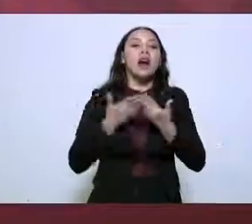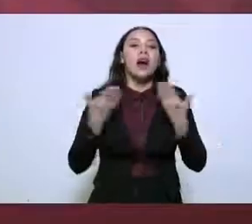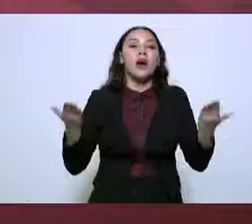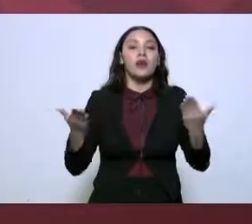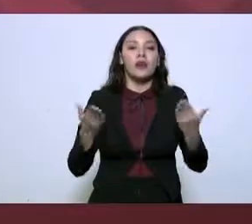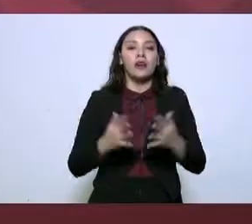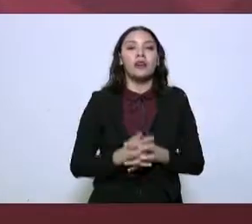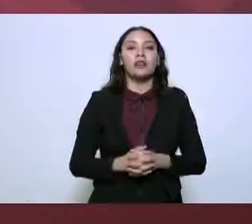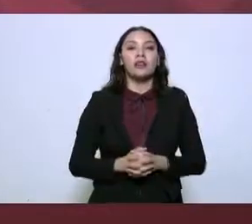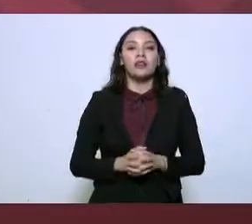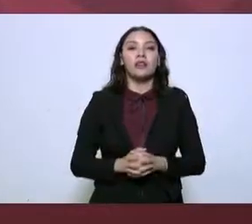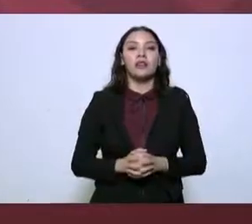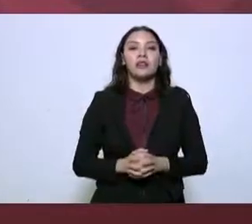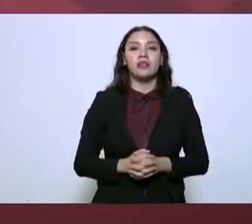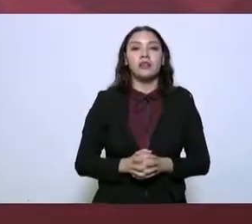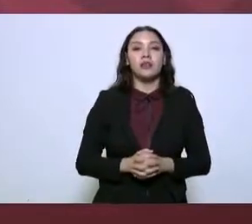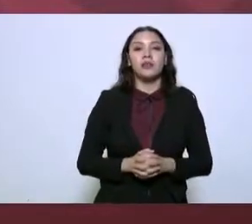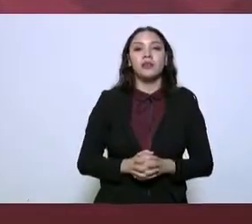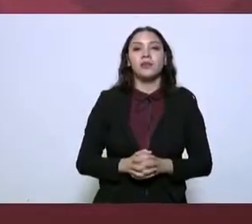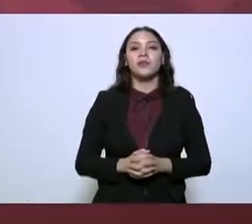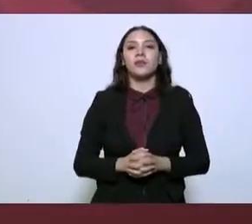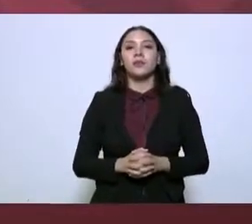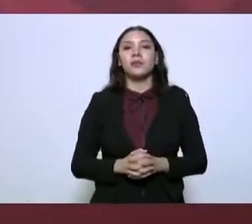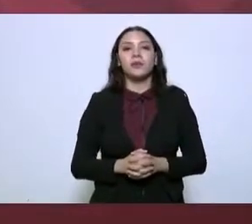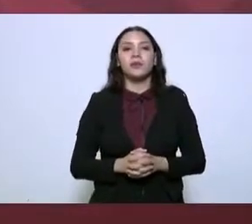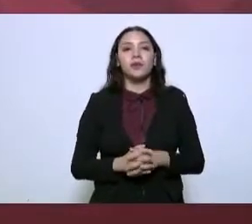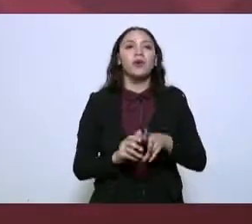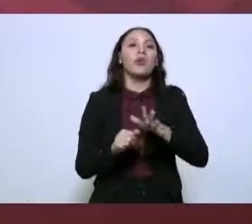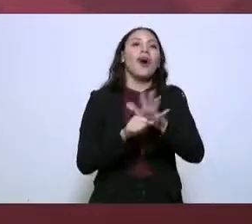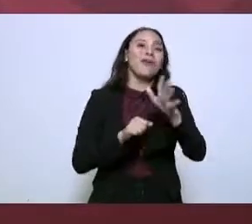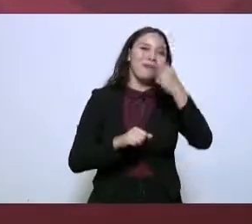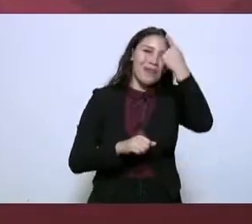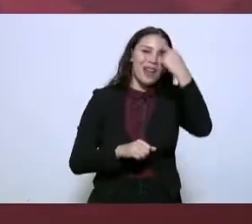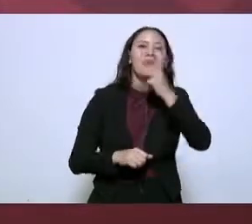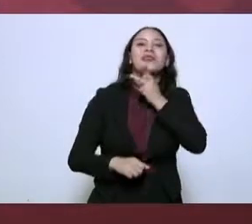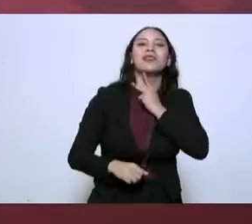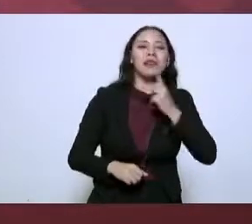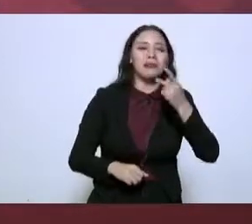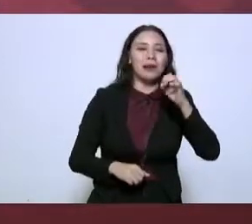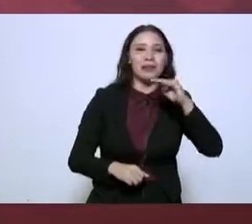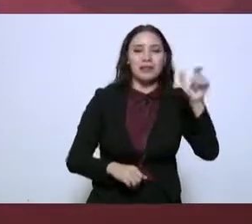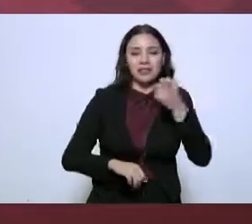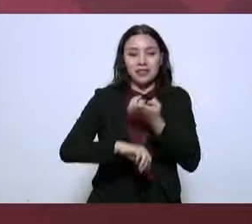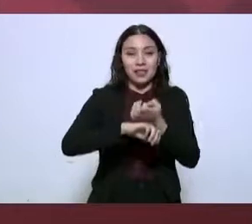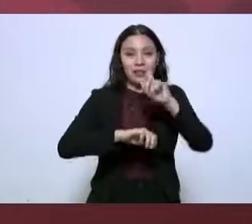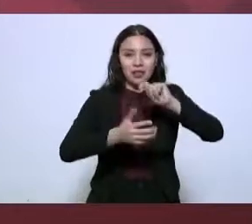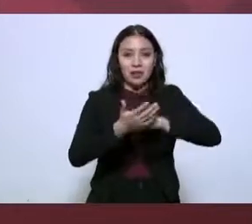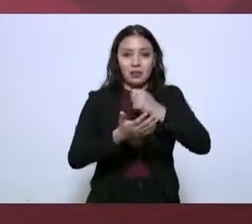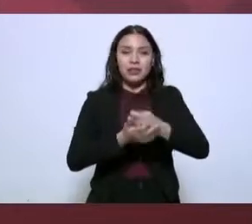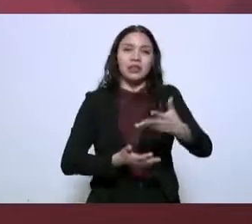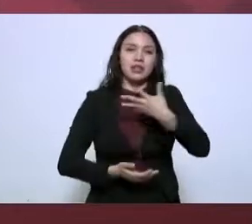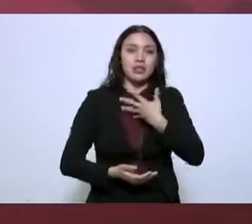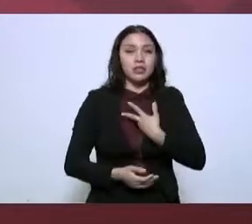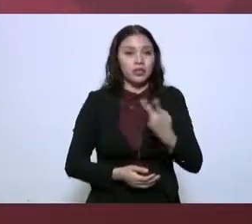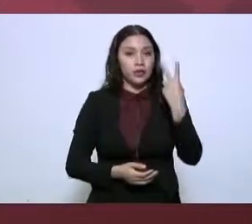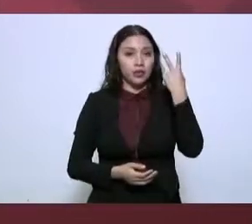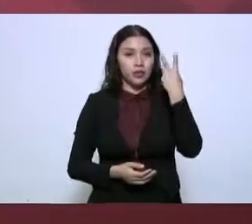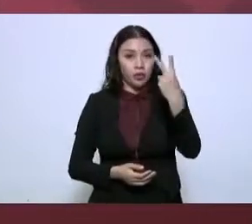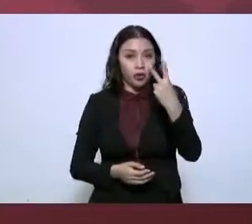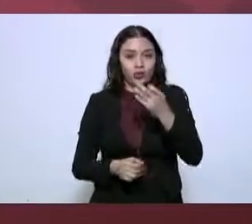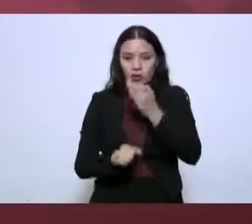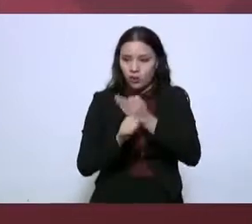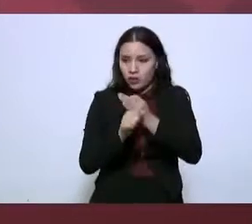ductos de Pemex en el estado de Tamaulipas, se tienen dos en